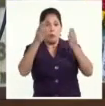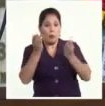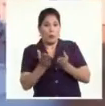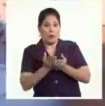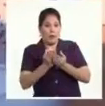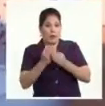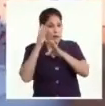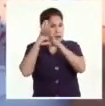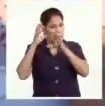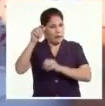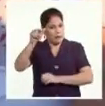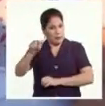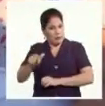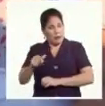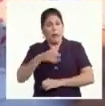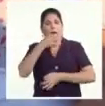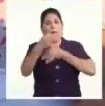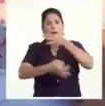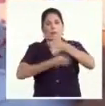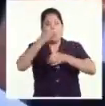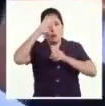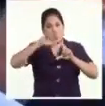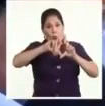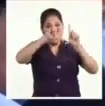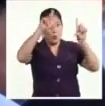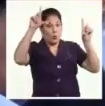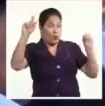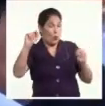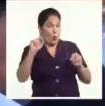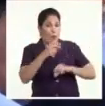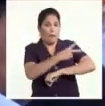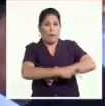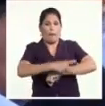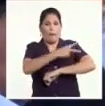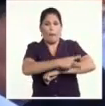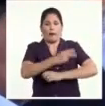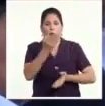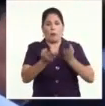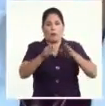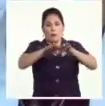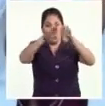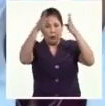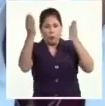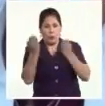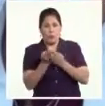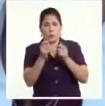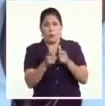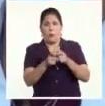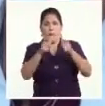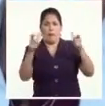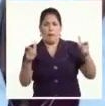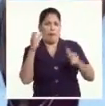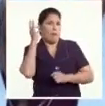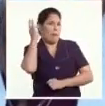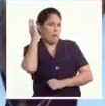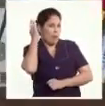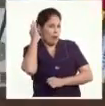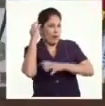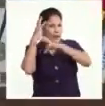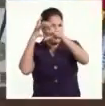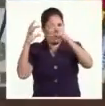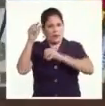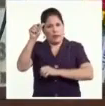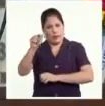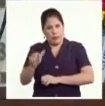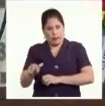Intelectual declaró que Cuba es el país del mundo con mayor cantidad de mujeres de ciencia,